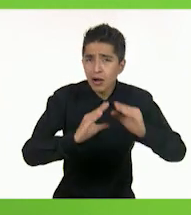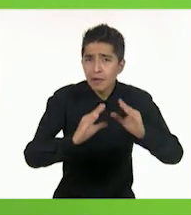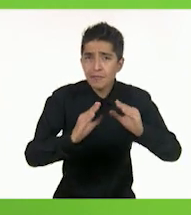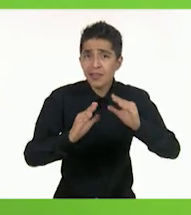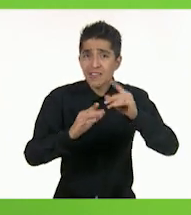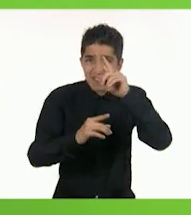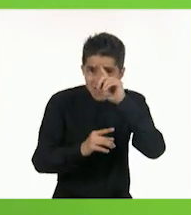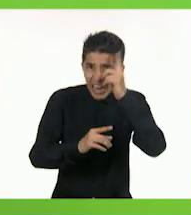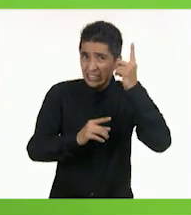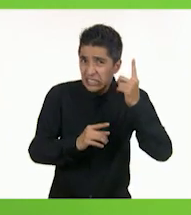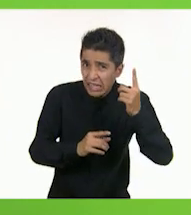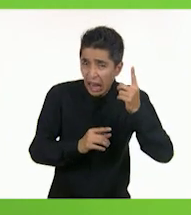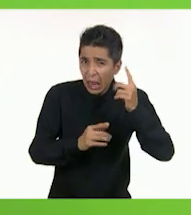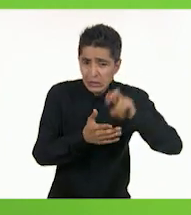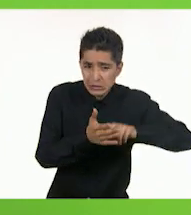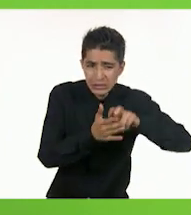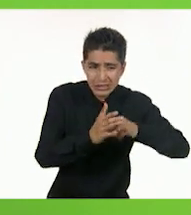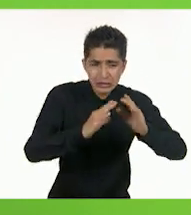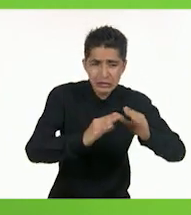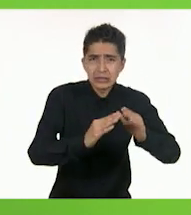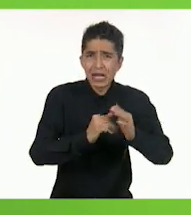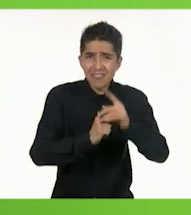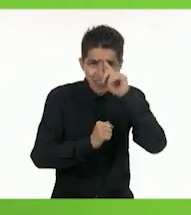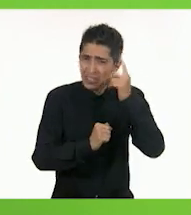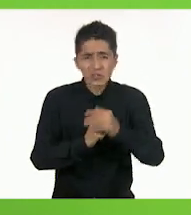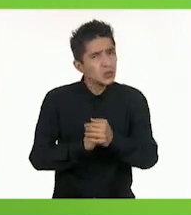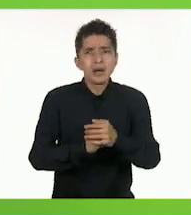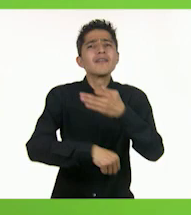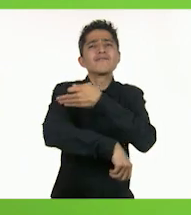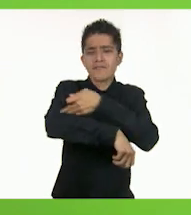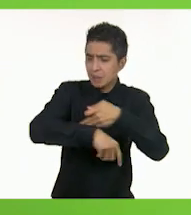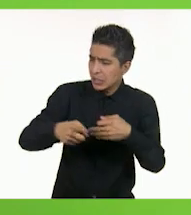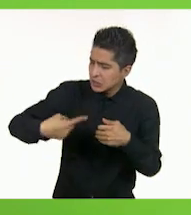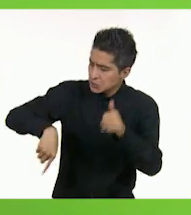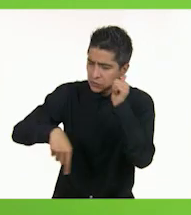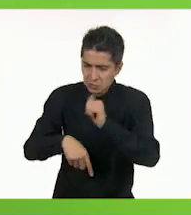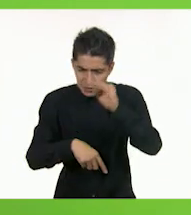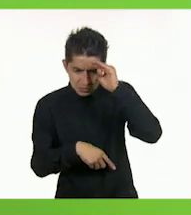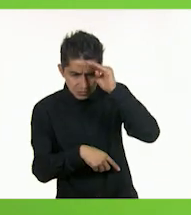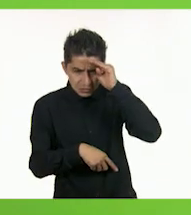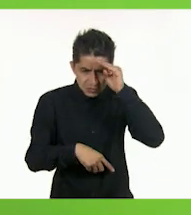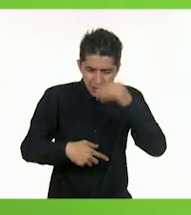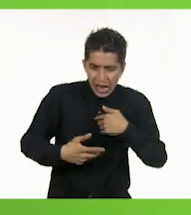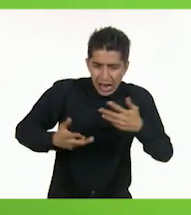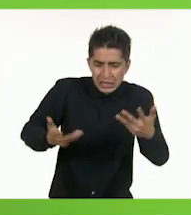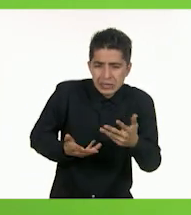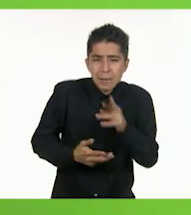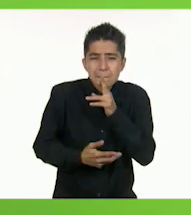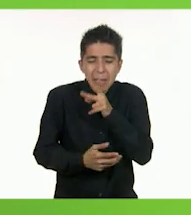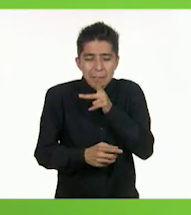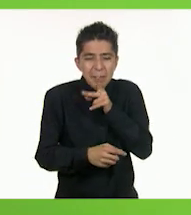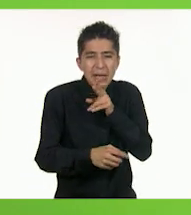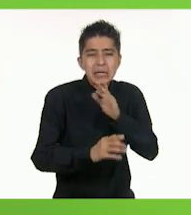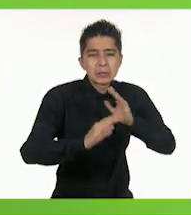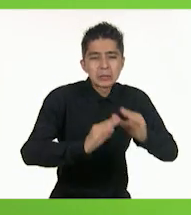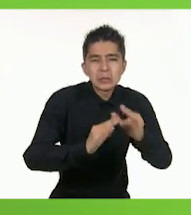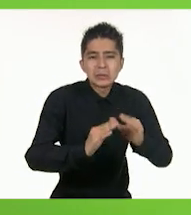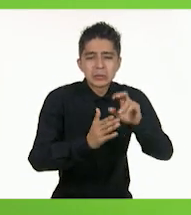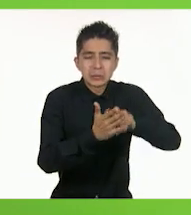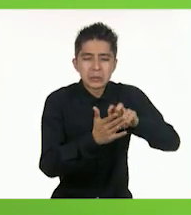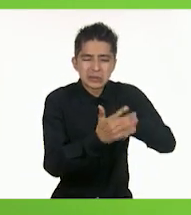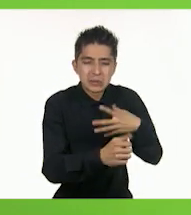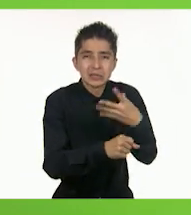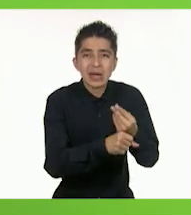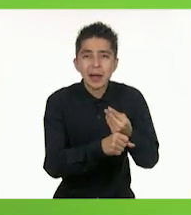tarea fácil y nuestras familias siempre actúan pensando que hacen lo mejor por nosotros y se los agradecemos.